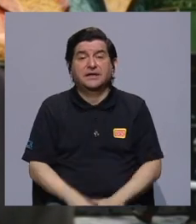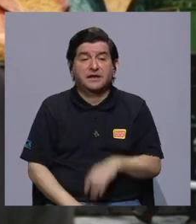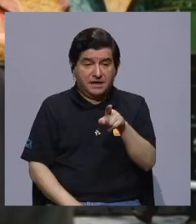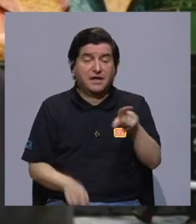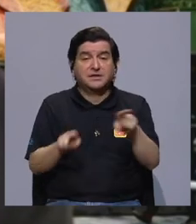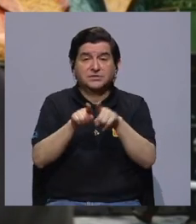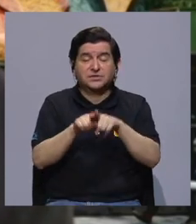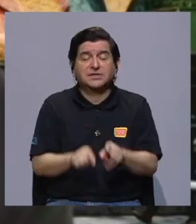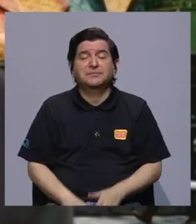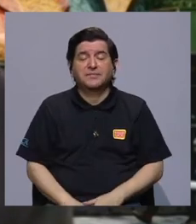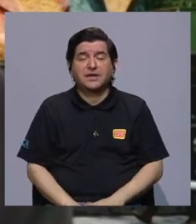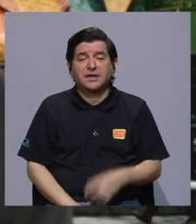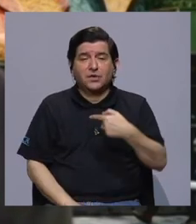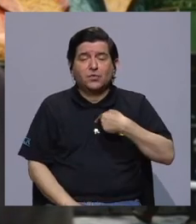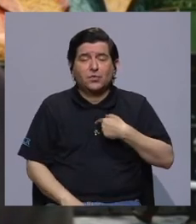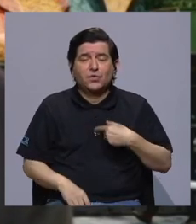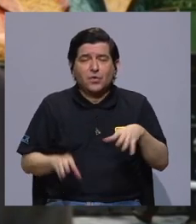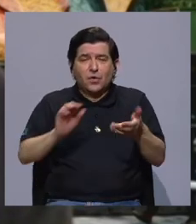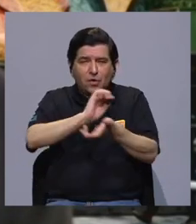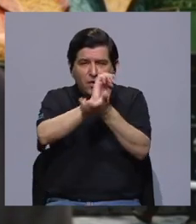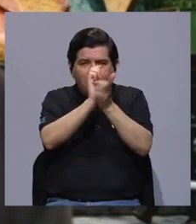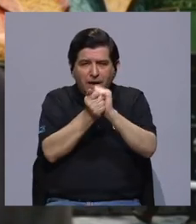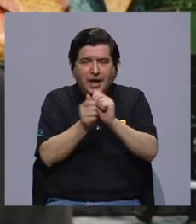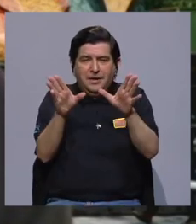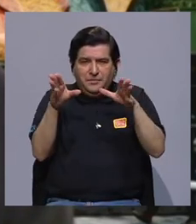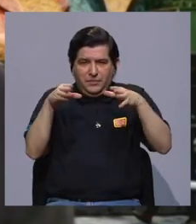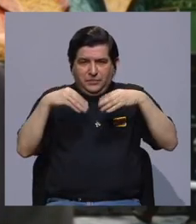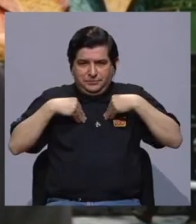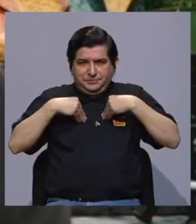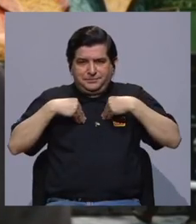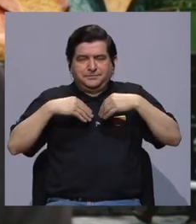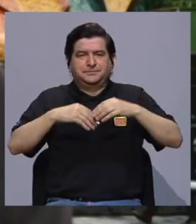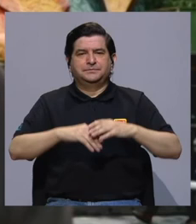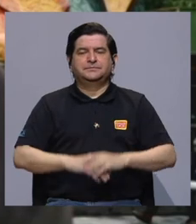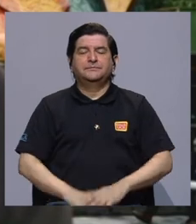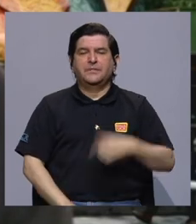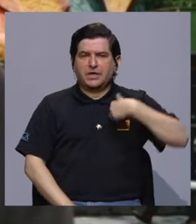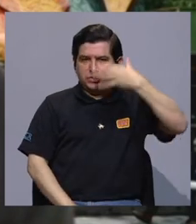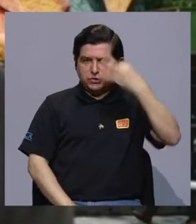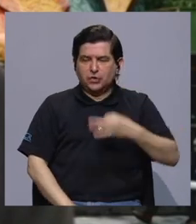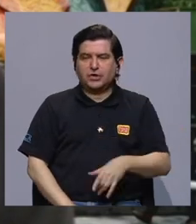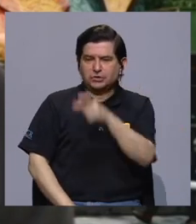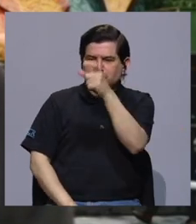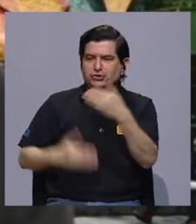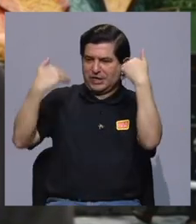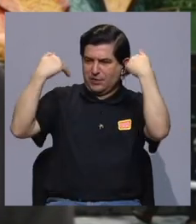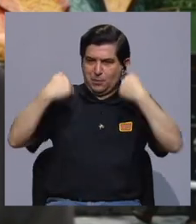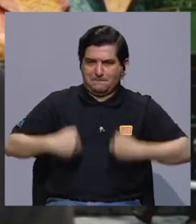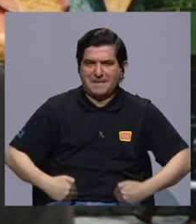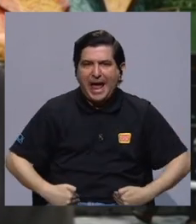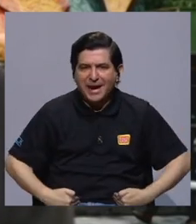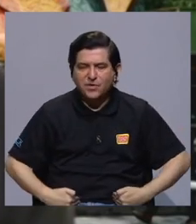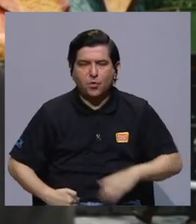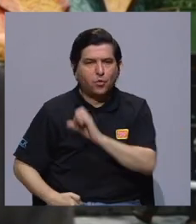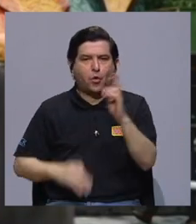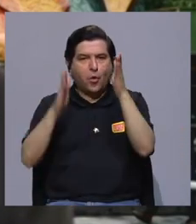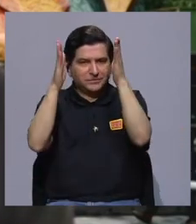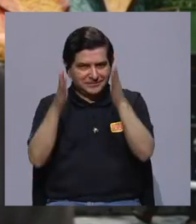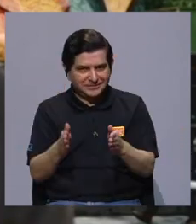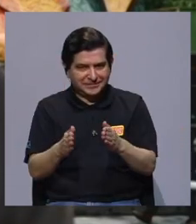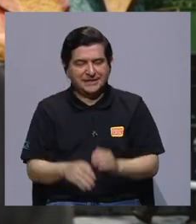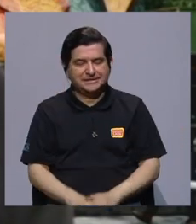hacemos. Eso tiene que ver también con adaptación. Creo que como seres humanos, creo que como